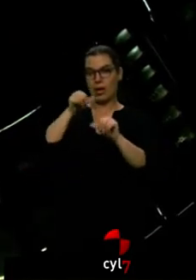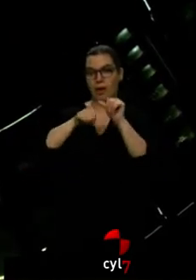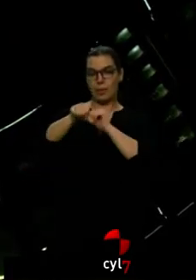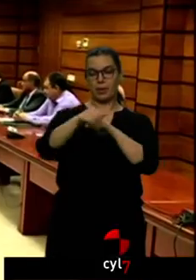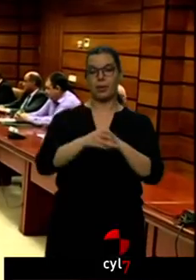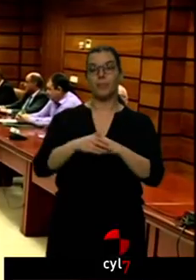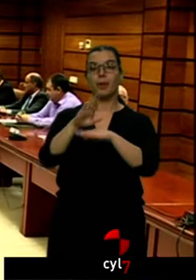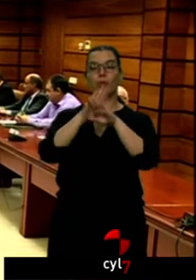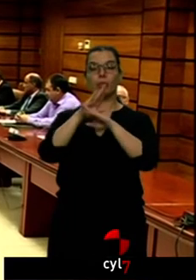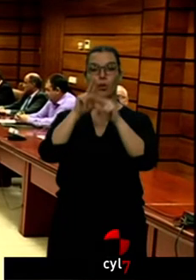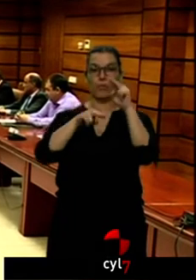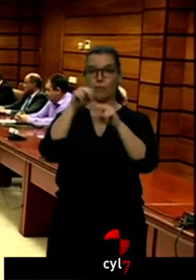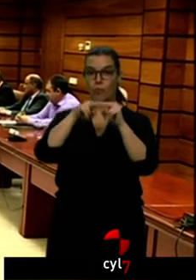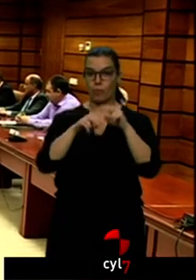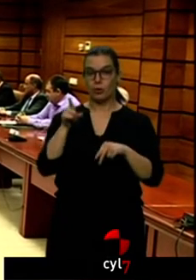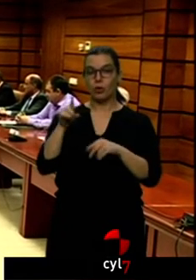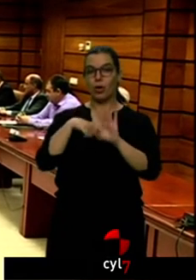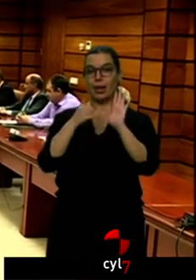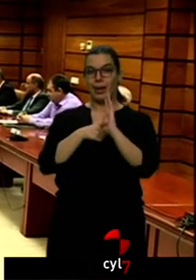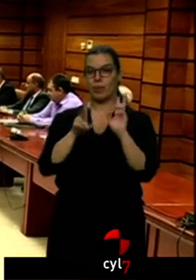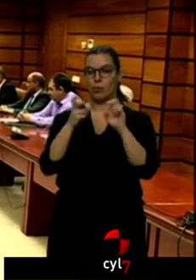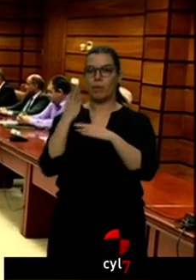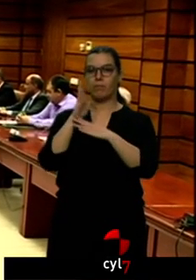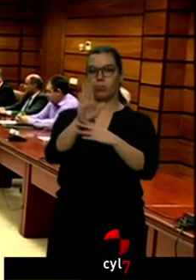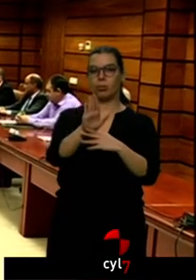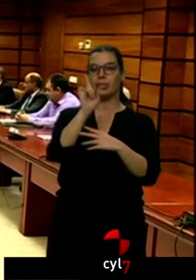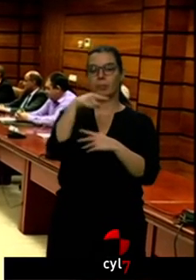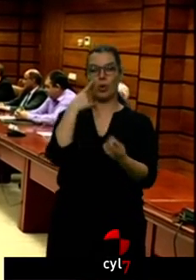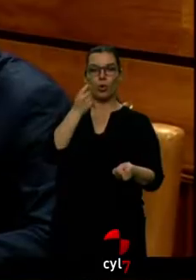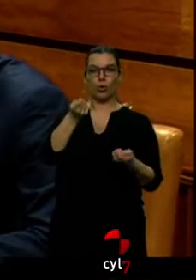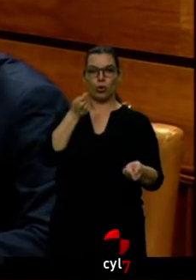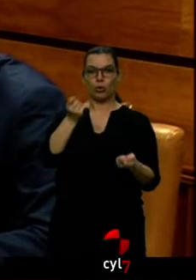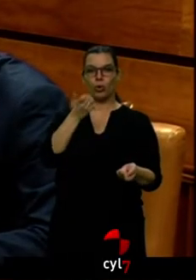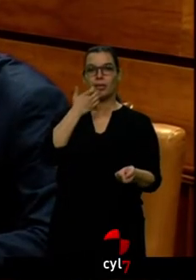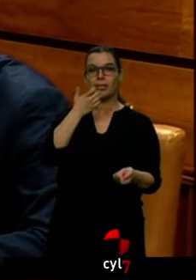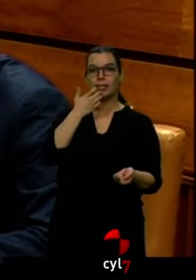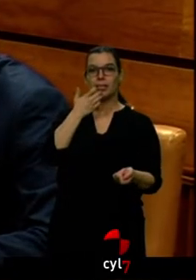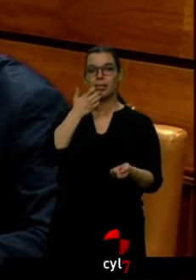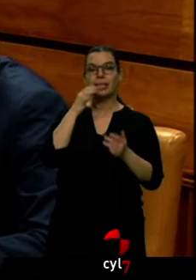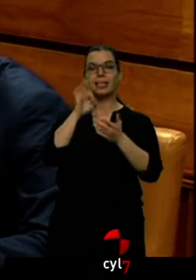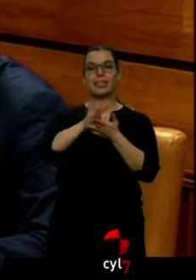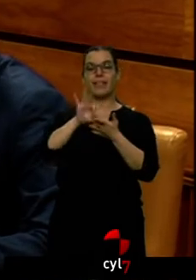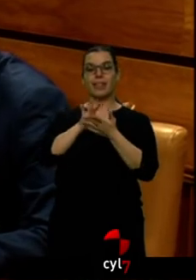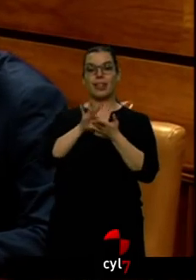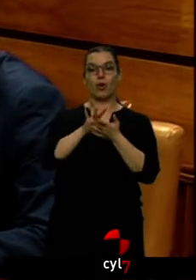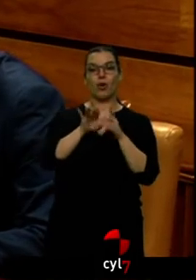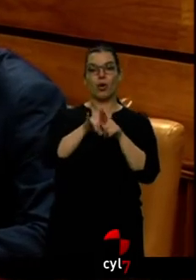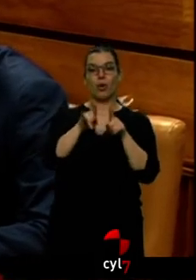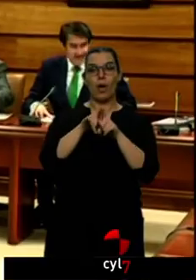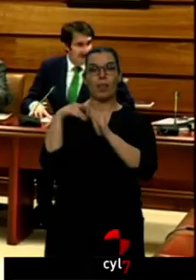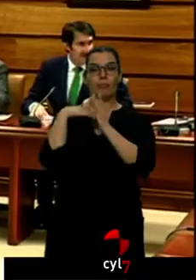El consejero de Fomento ha presentado esta nueva ley, que también controlará el exceso de peso en servicios de mensajería.